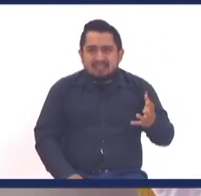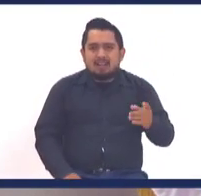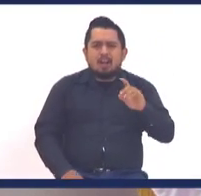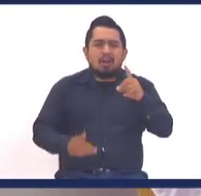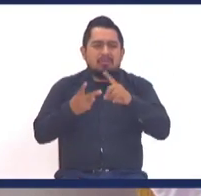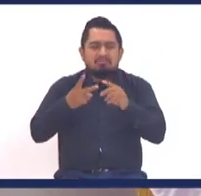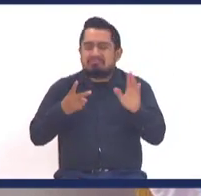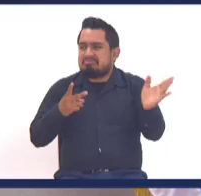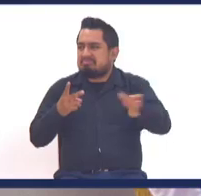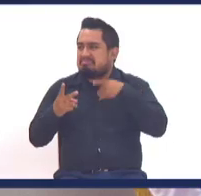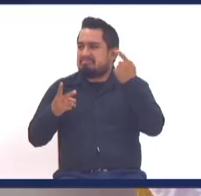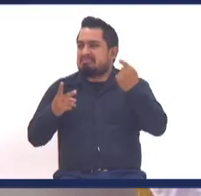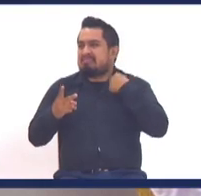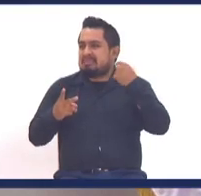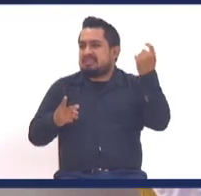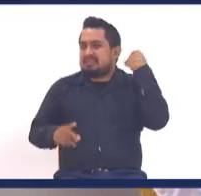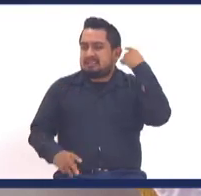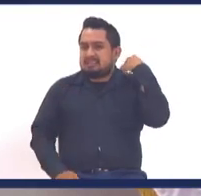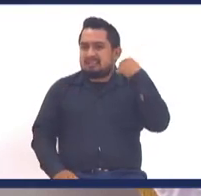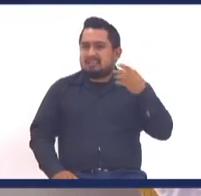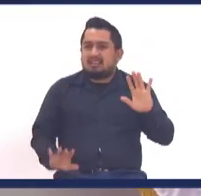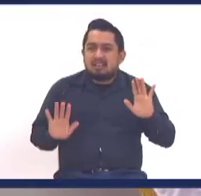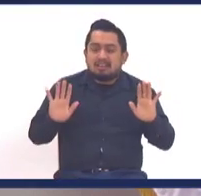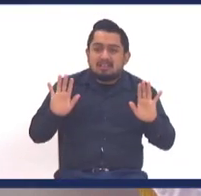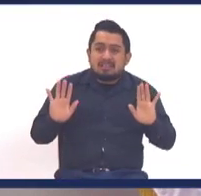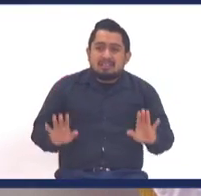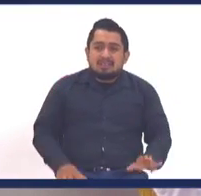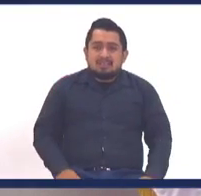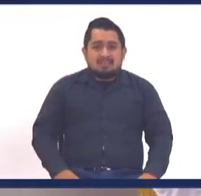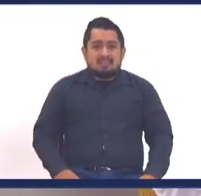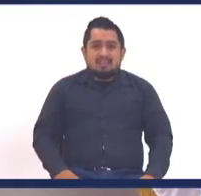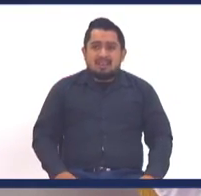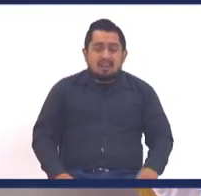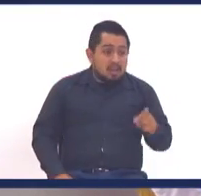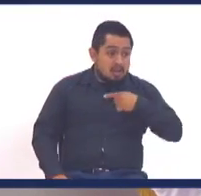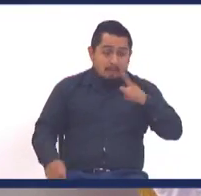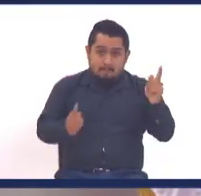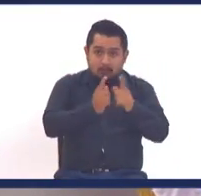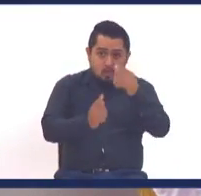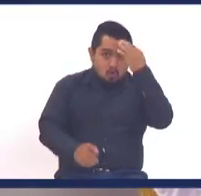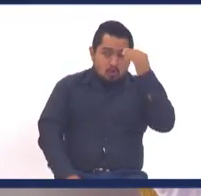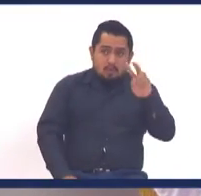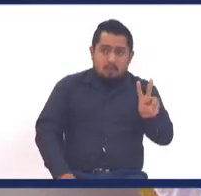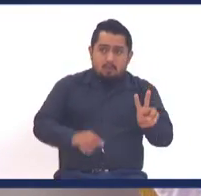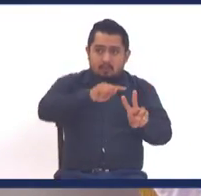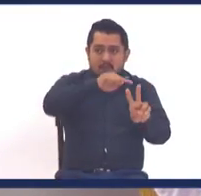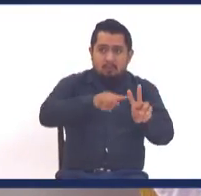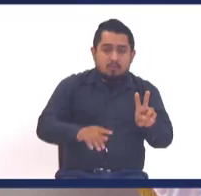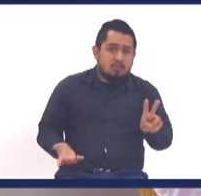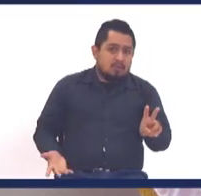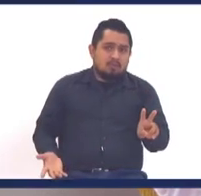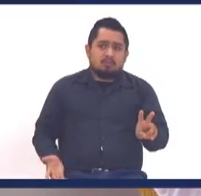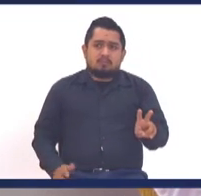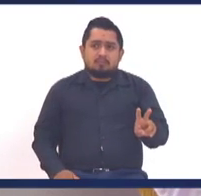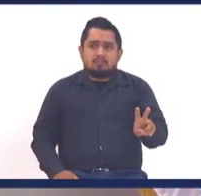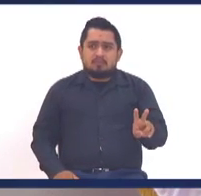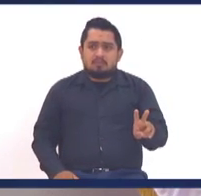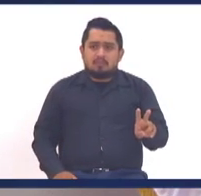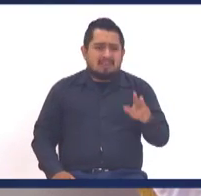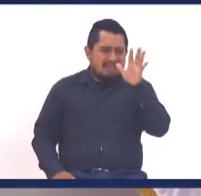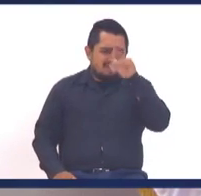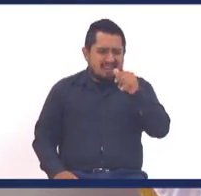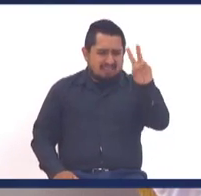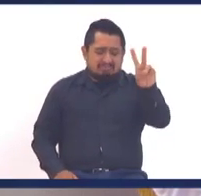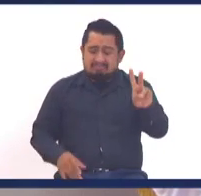mejor me hago el que tampoco lo vi, pues si lo tengo ahí, él ha de estar incómodo, porque ya estaba con la muchacha, por la cual lloraba, bella por cierto,